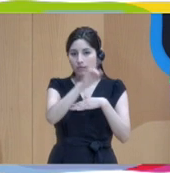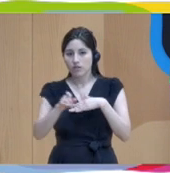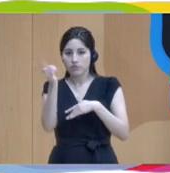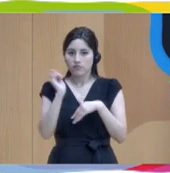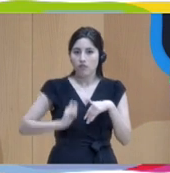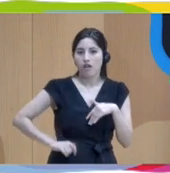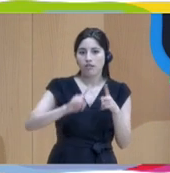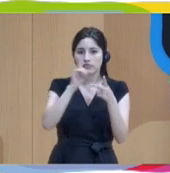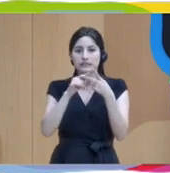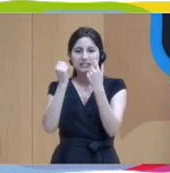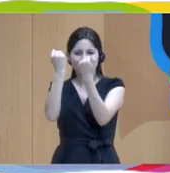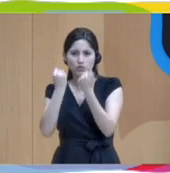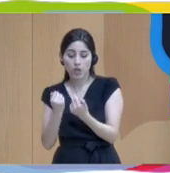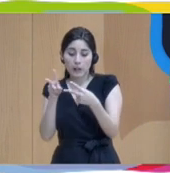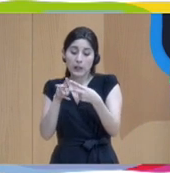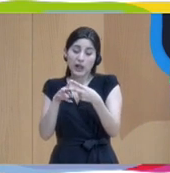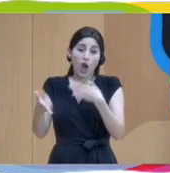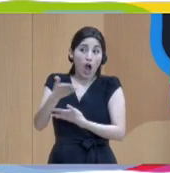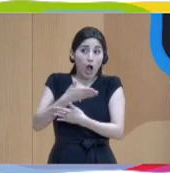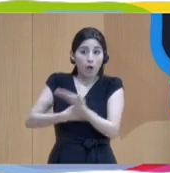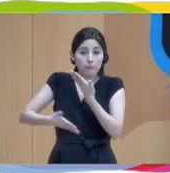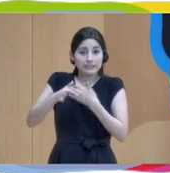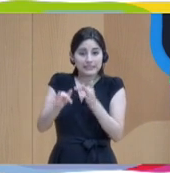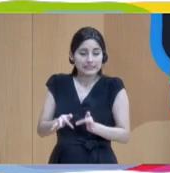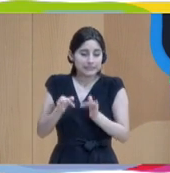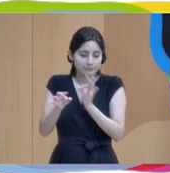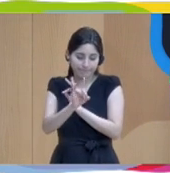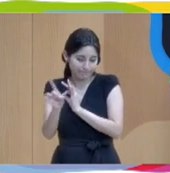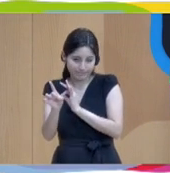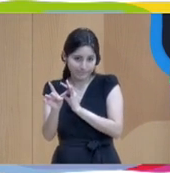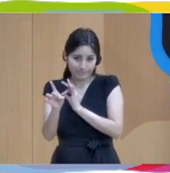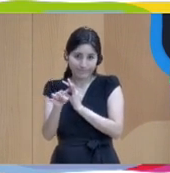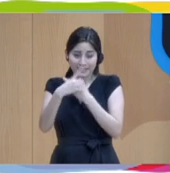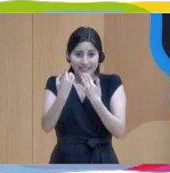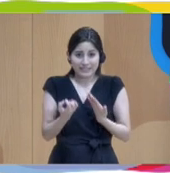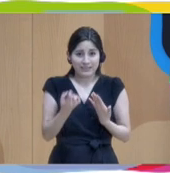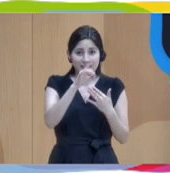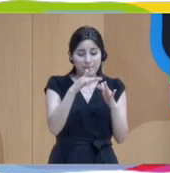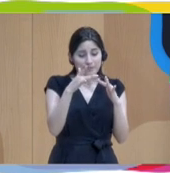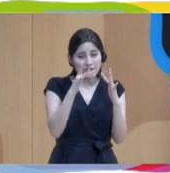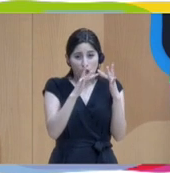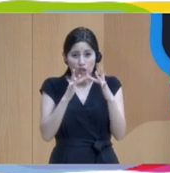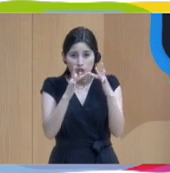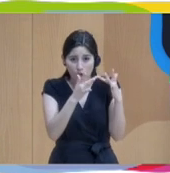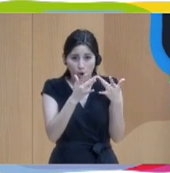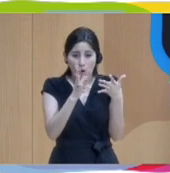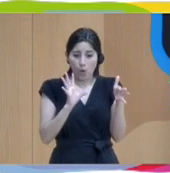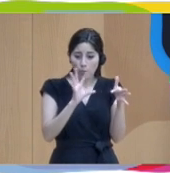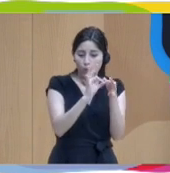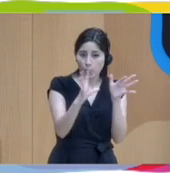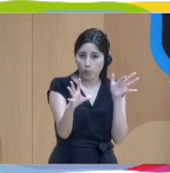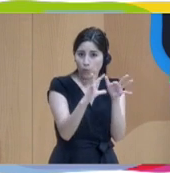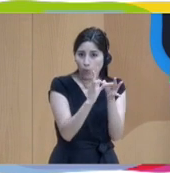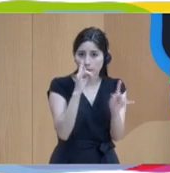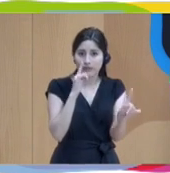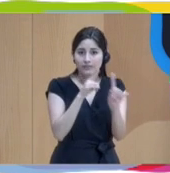diversas que no siempre cooperan y se ponen a disposición para garantizar la conexión necesaria para actuar de forma